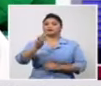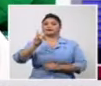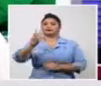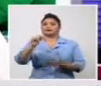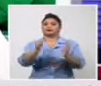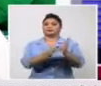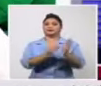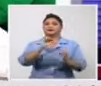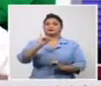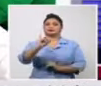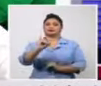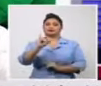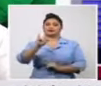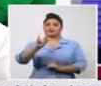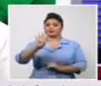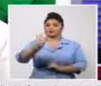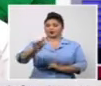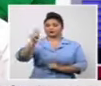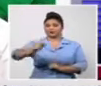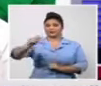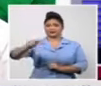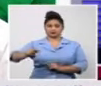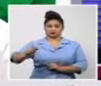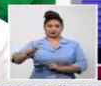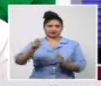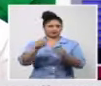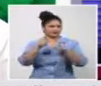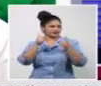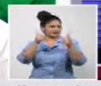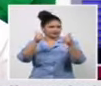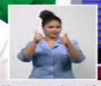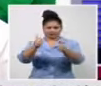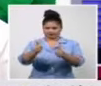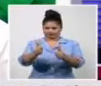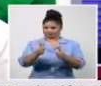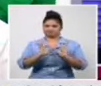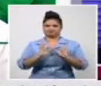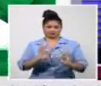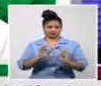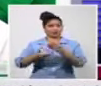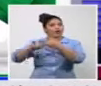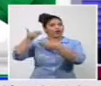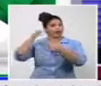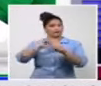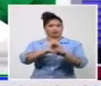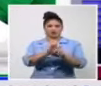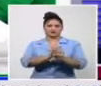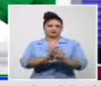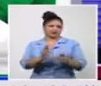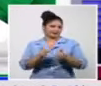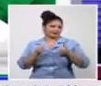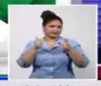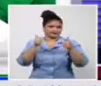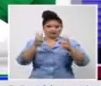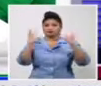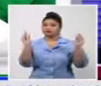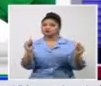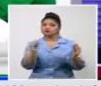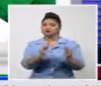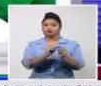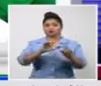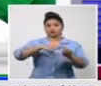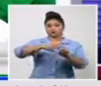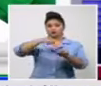pacientes recuperados en Cuba de todos los que han tenido la enfermedad que representa